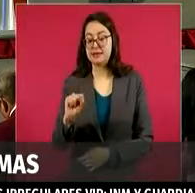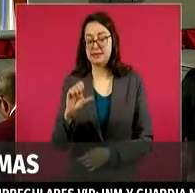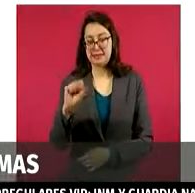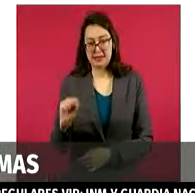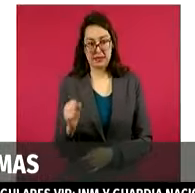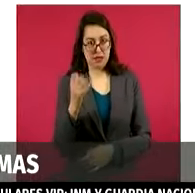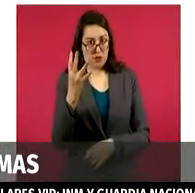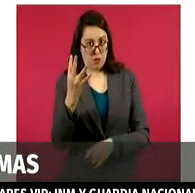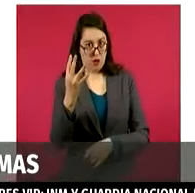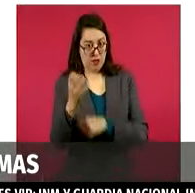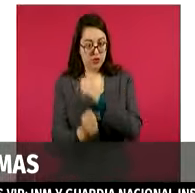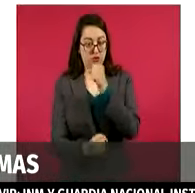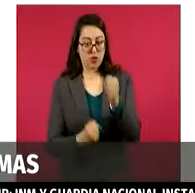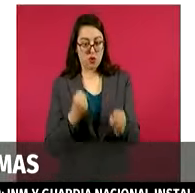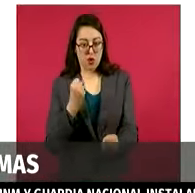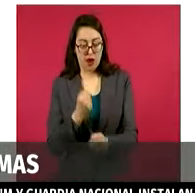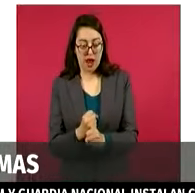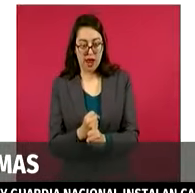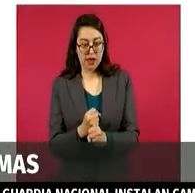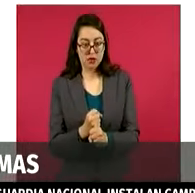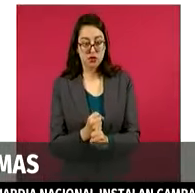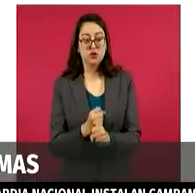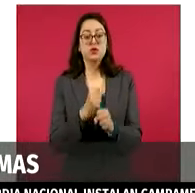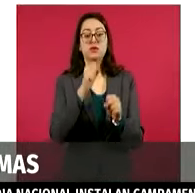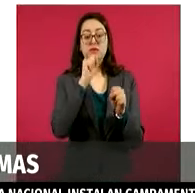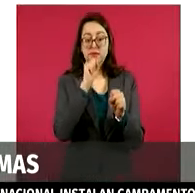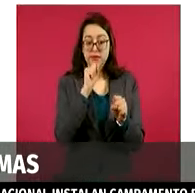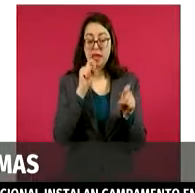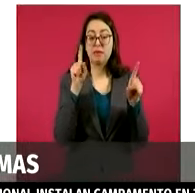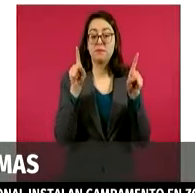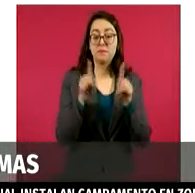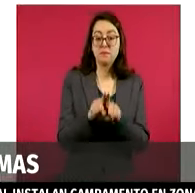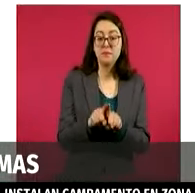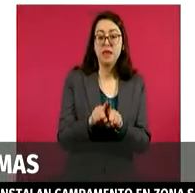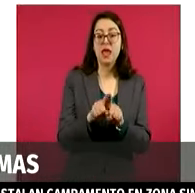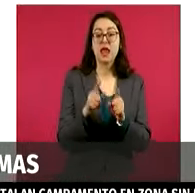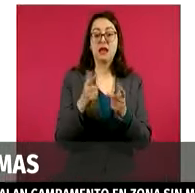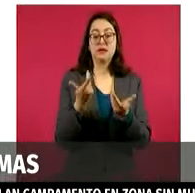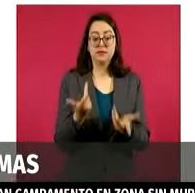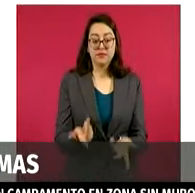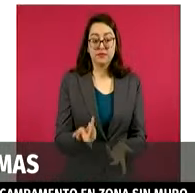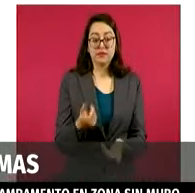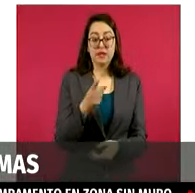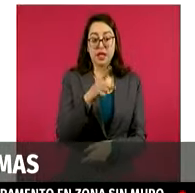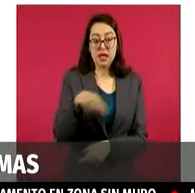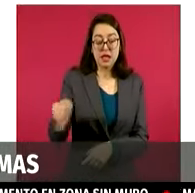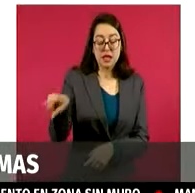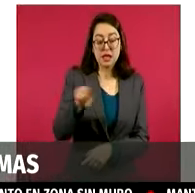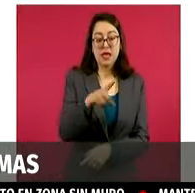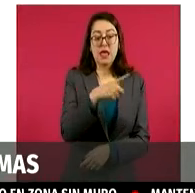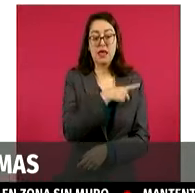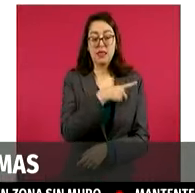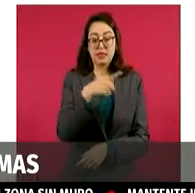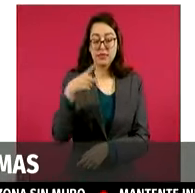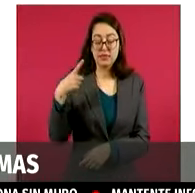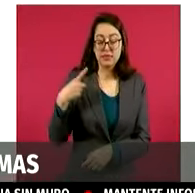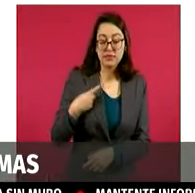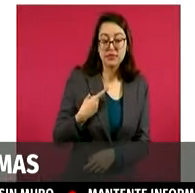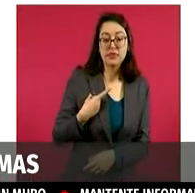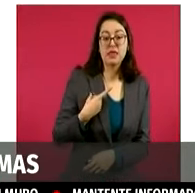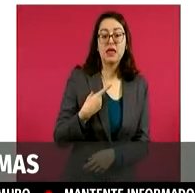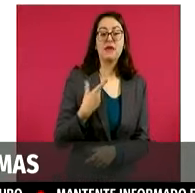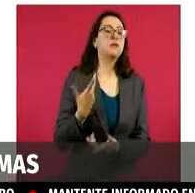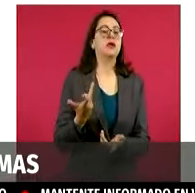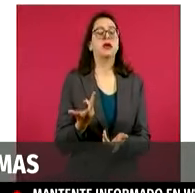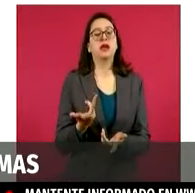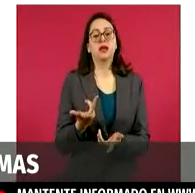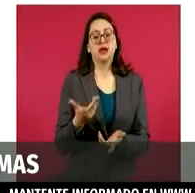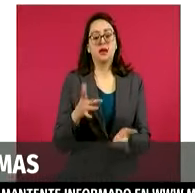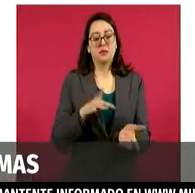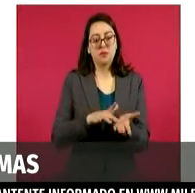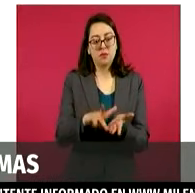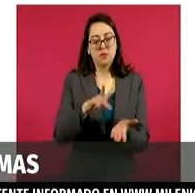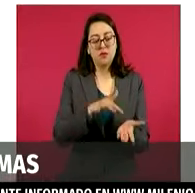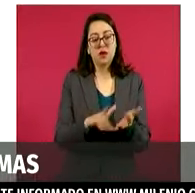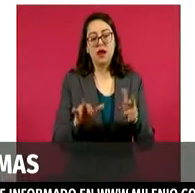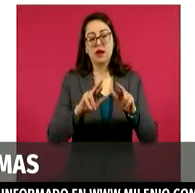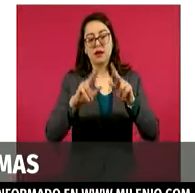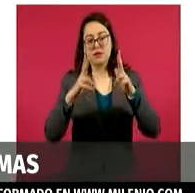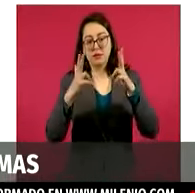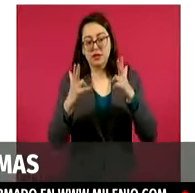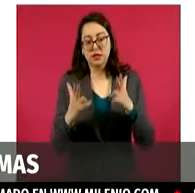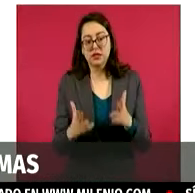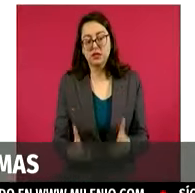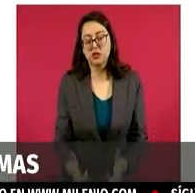pues está, por supuesto, el presidente en uso de sus facultades al presentar esta iniciativa, y pues veremos pues cuál es el proceso